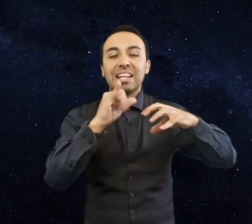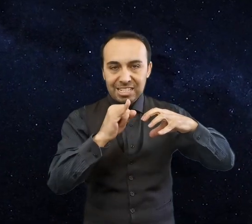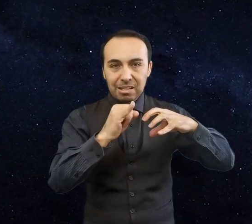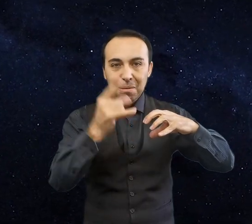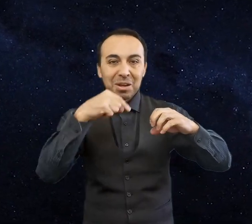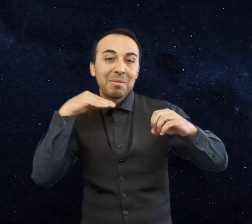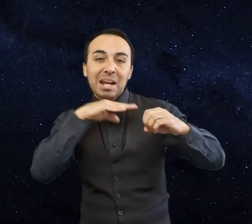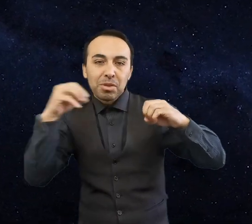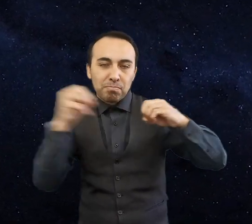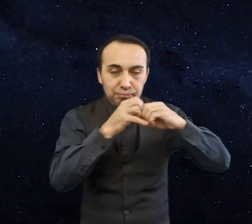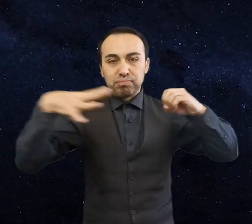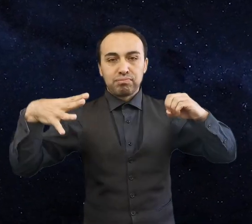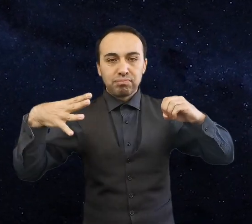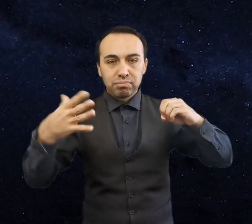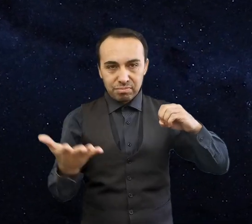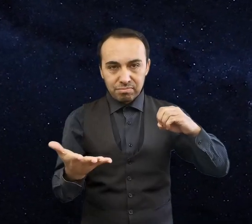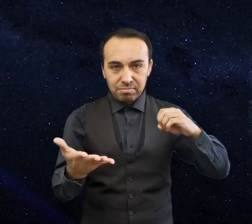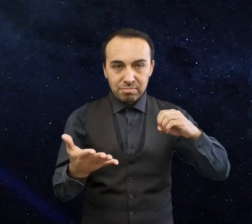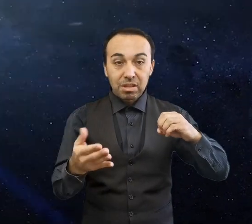el tiempo hacia los planetas interiores.